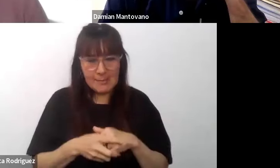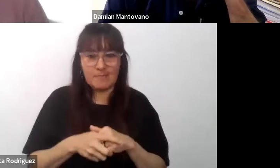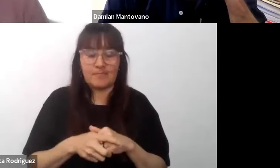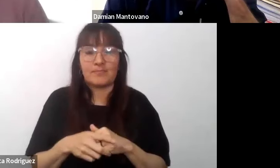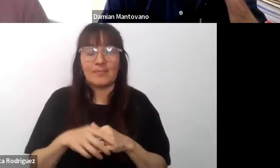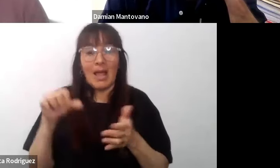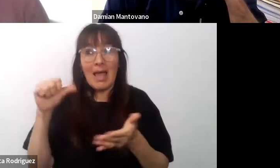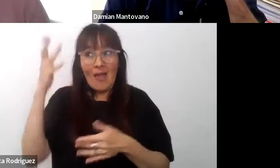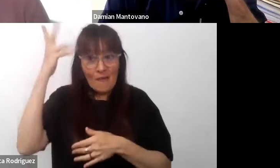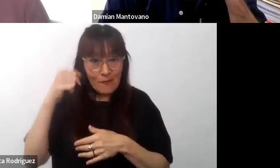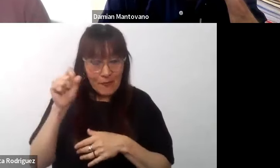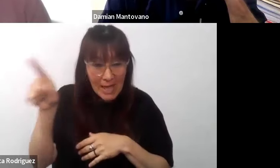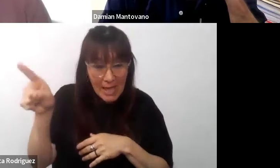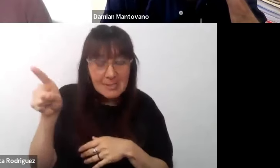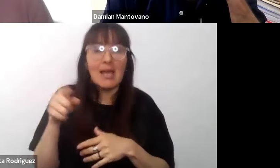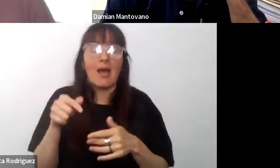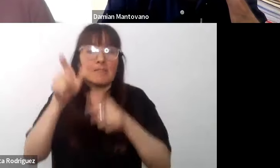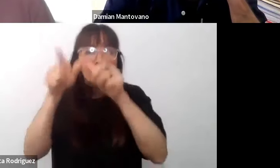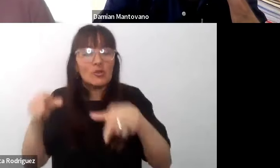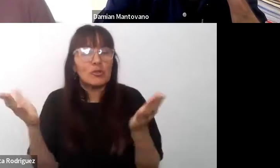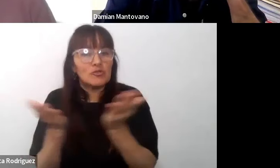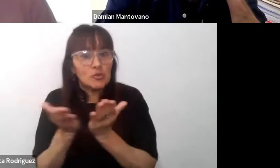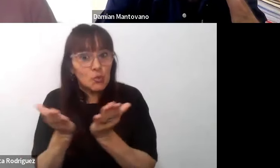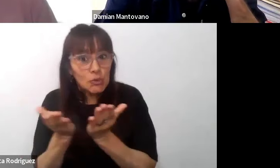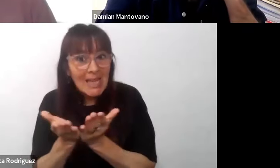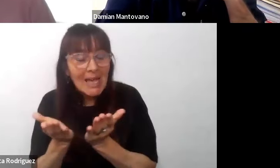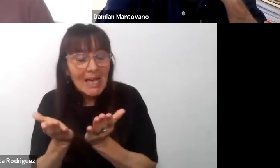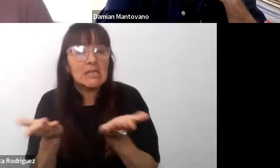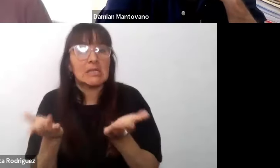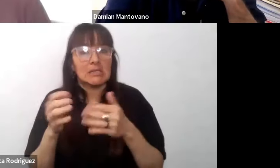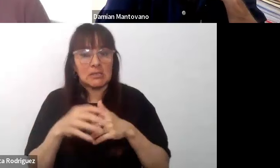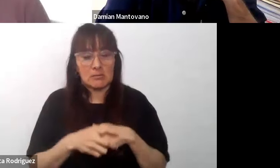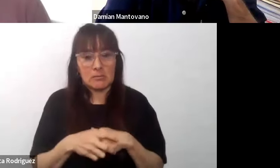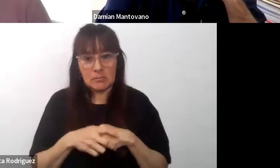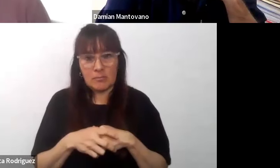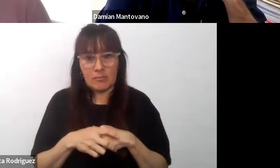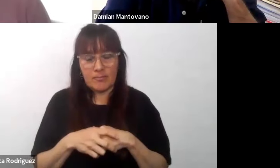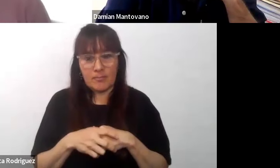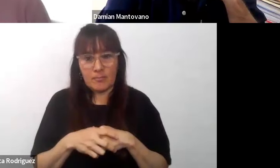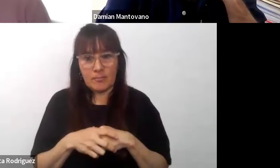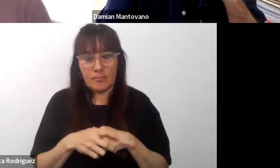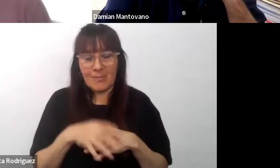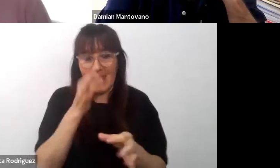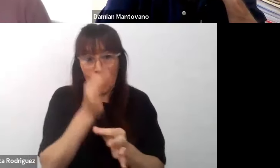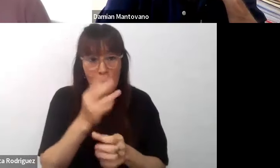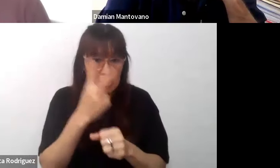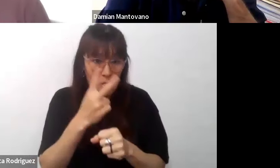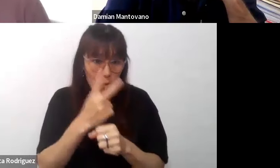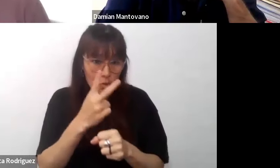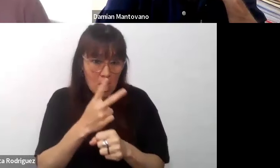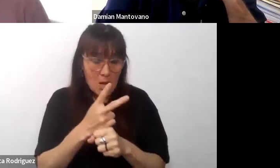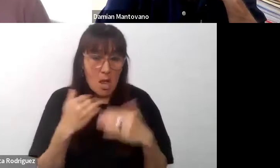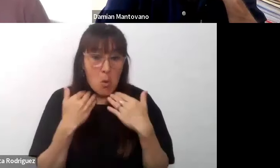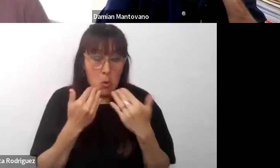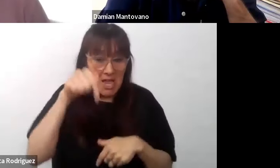Francia los estudiantes pasan el bachillerato que yo no sé si en